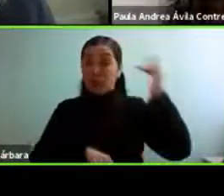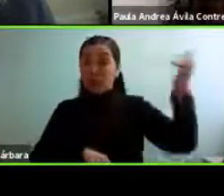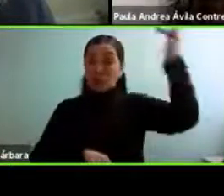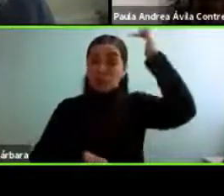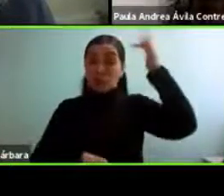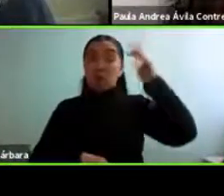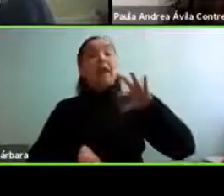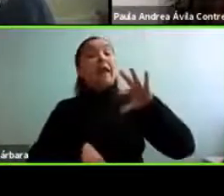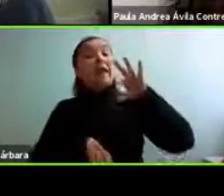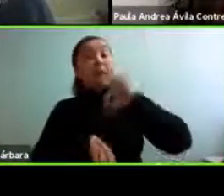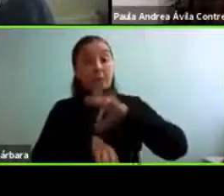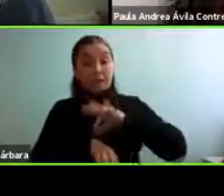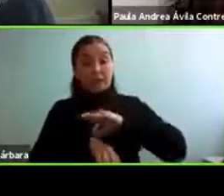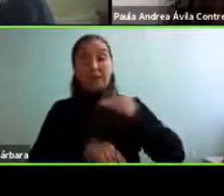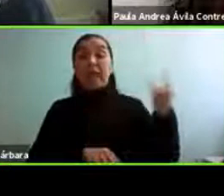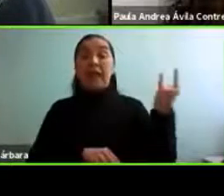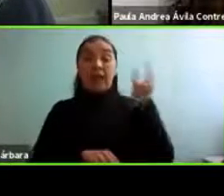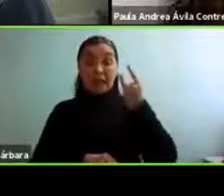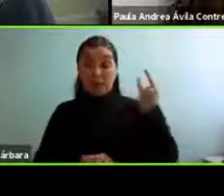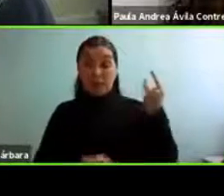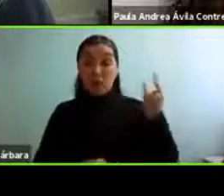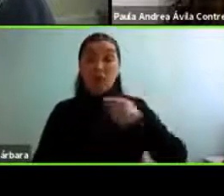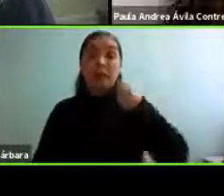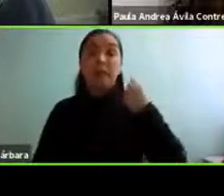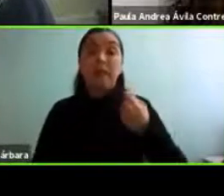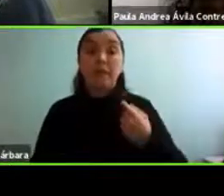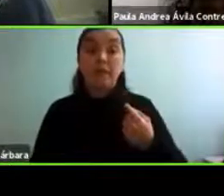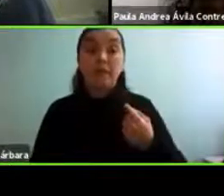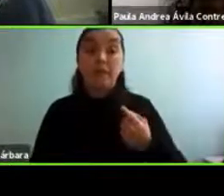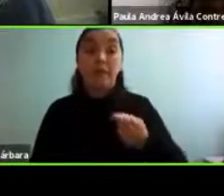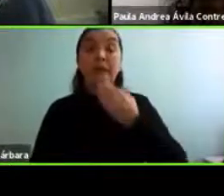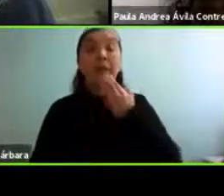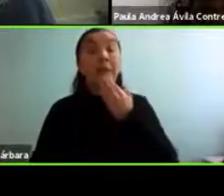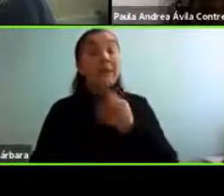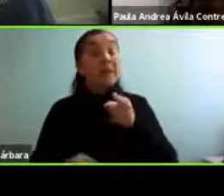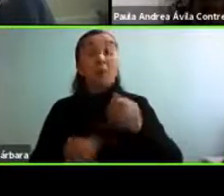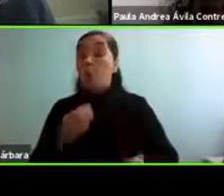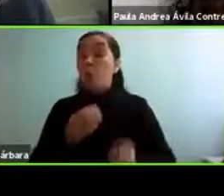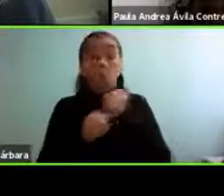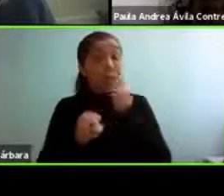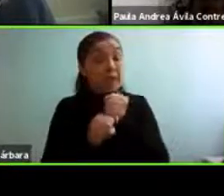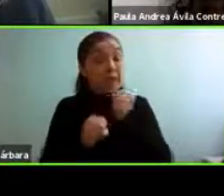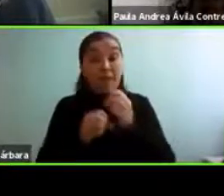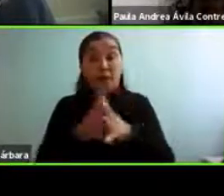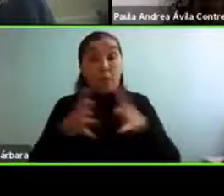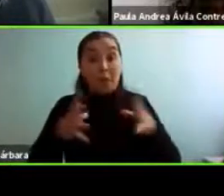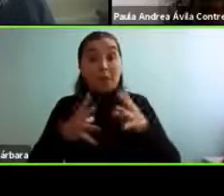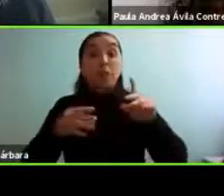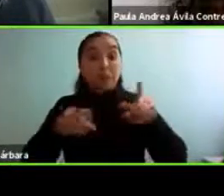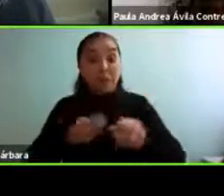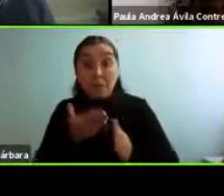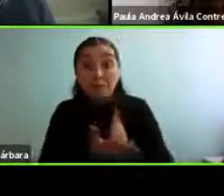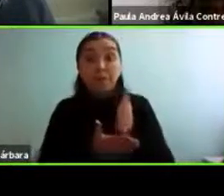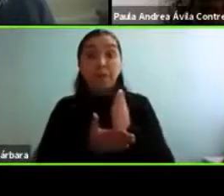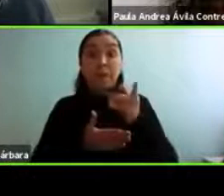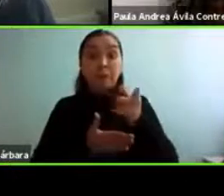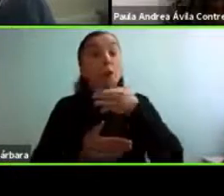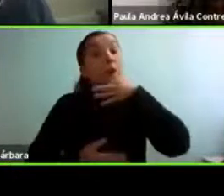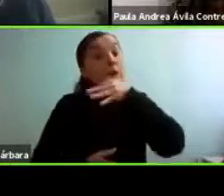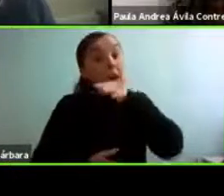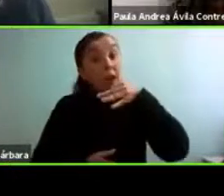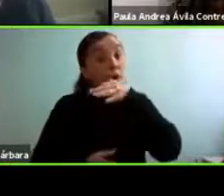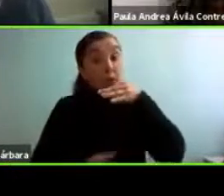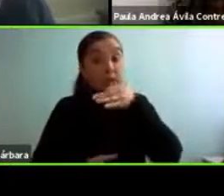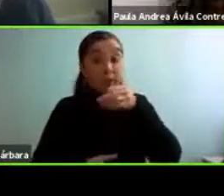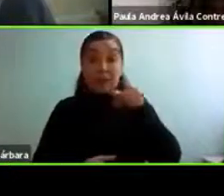la Universidad de Barcelona. Además, está cumpliendo una gran labor en Geroactivismo, que es una iniciativa de la que es fundadora. Ella nos podrá contar un poquito más después de su